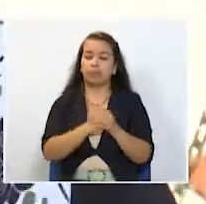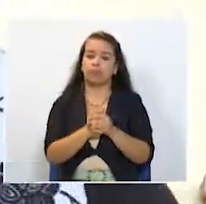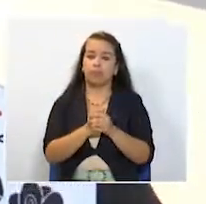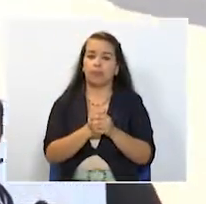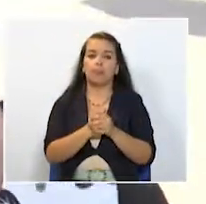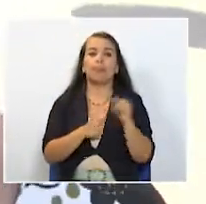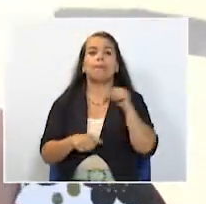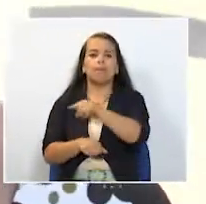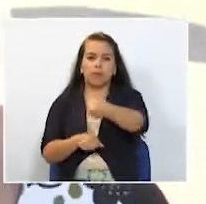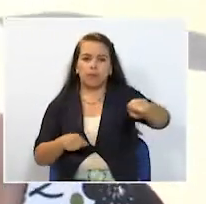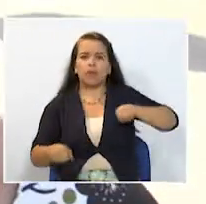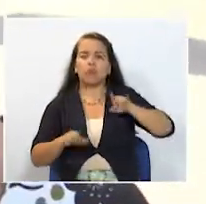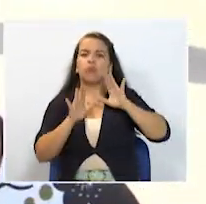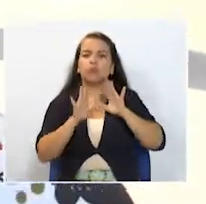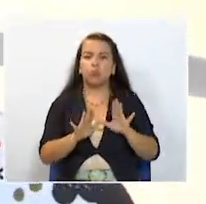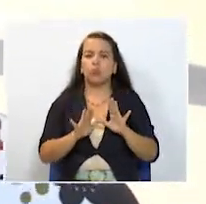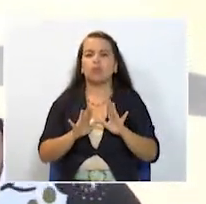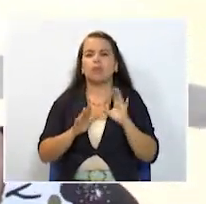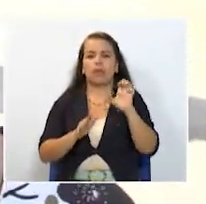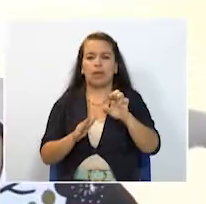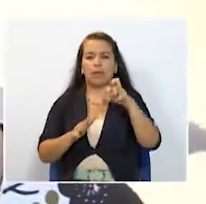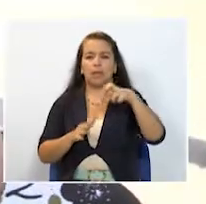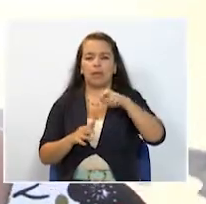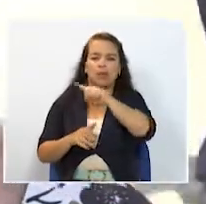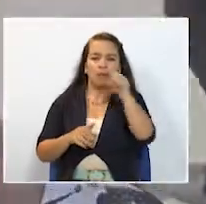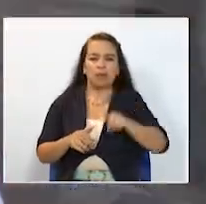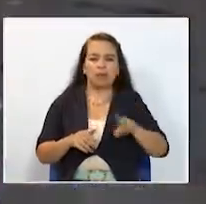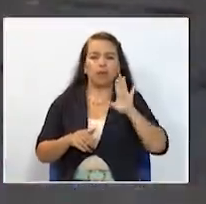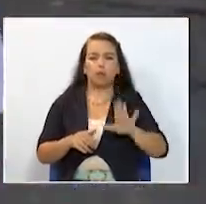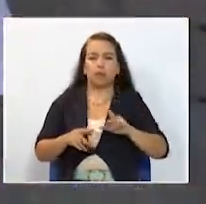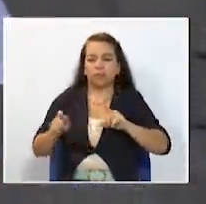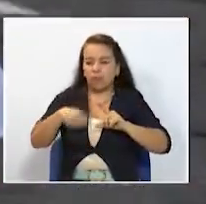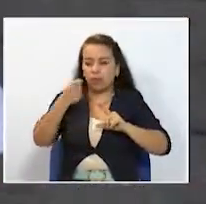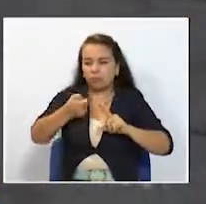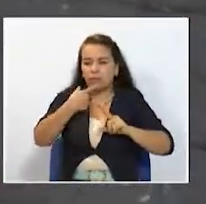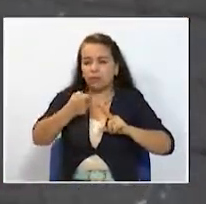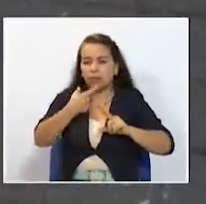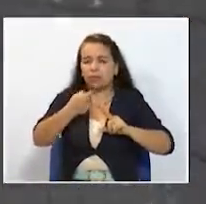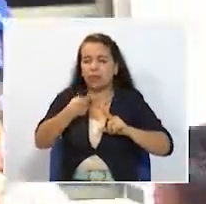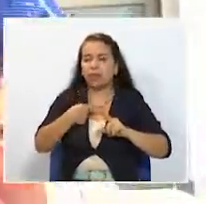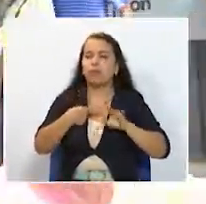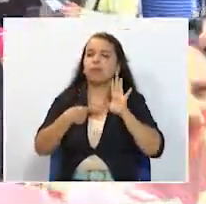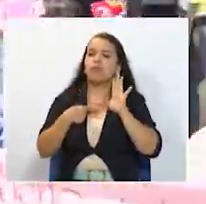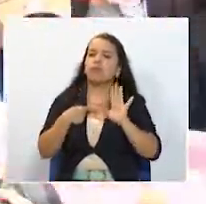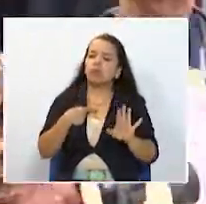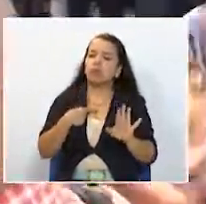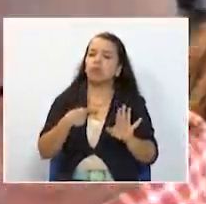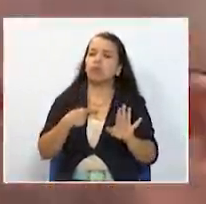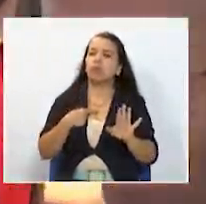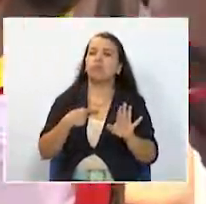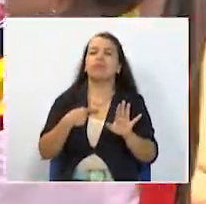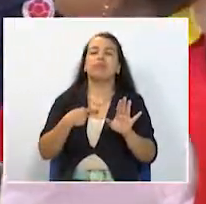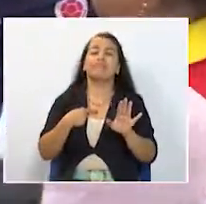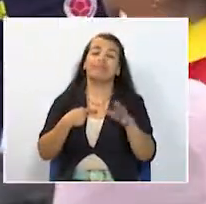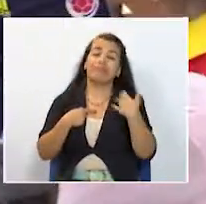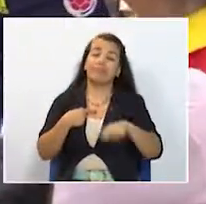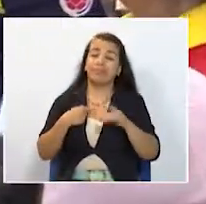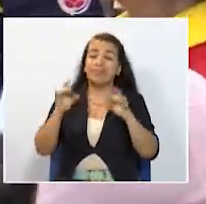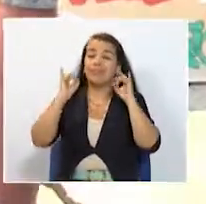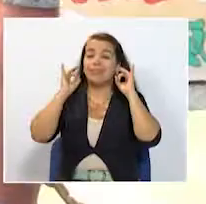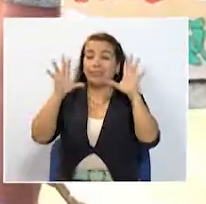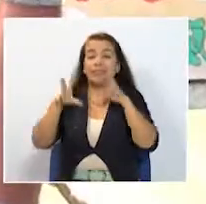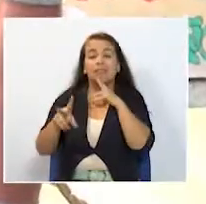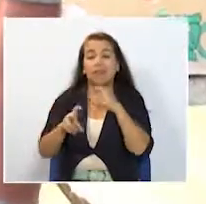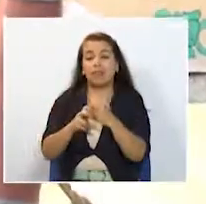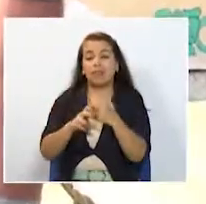manifestaron su inconformismo con la EPS por la falta de medicamentos y en donde además deben de realizar largas filas para renovar sus fórmulas Que